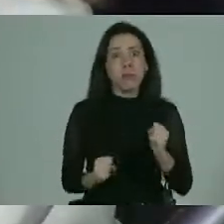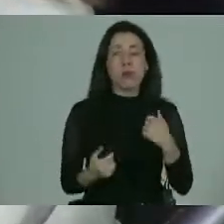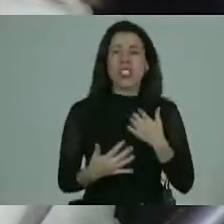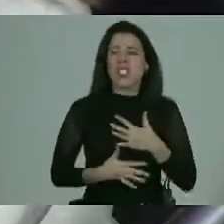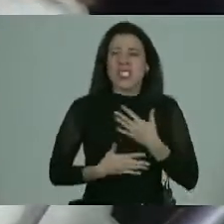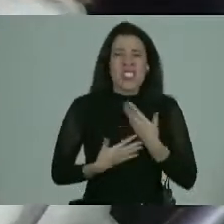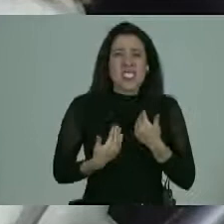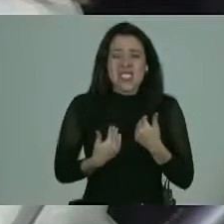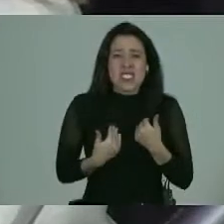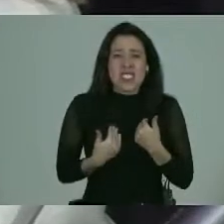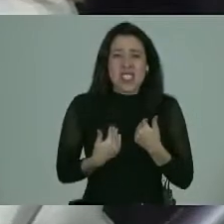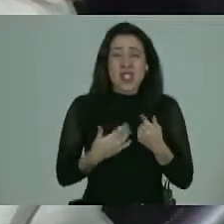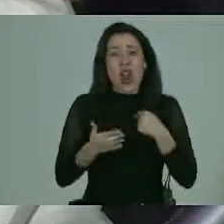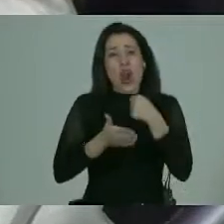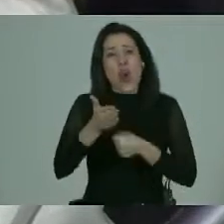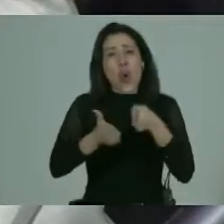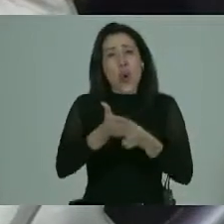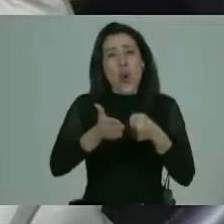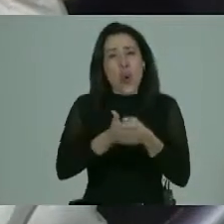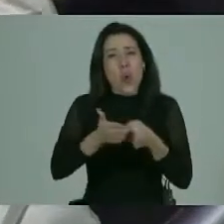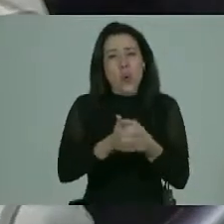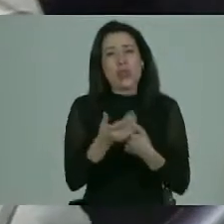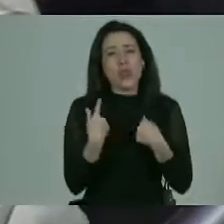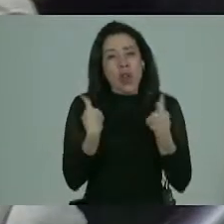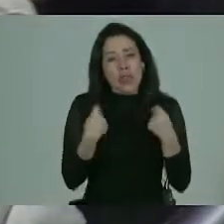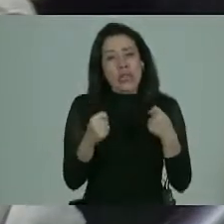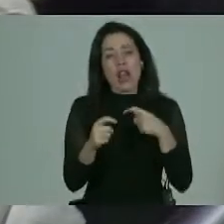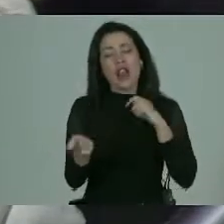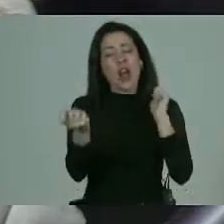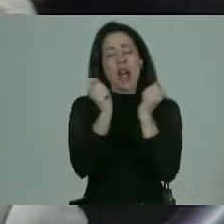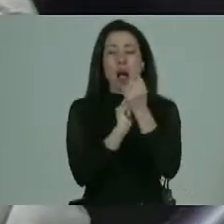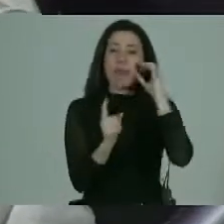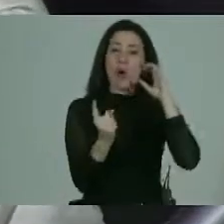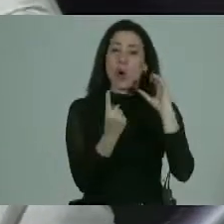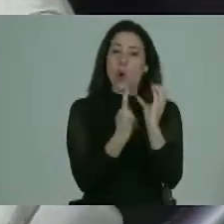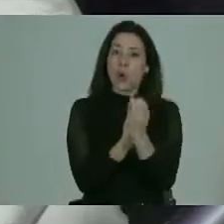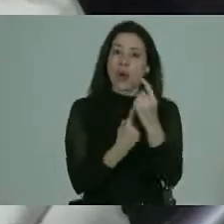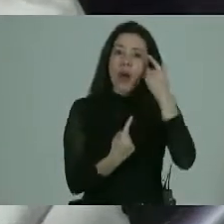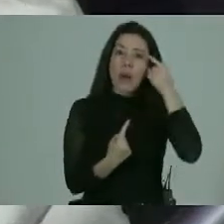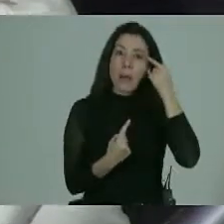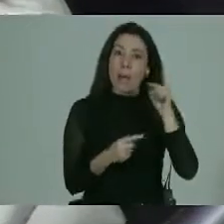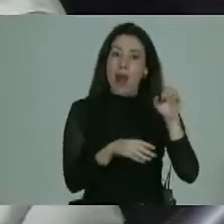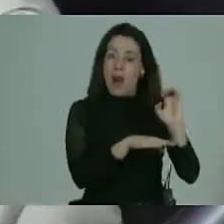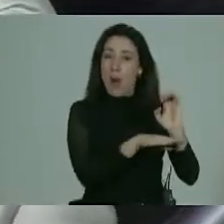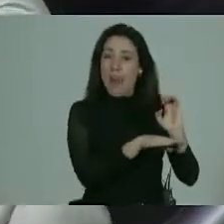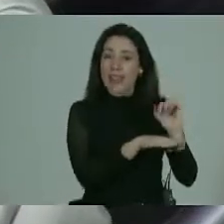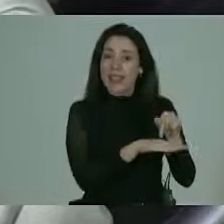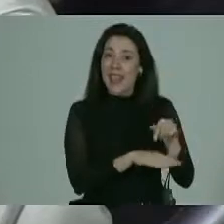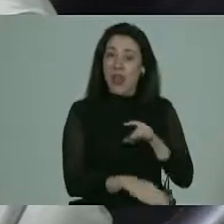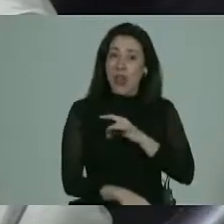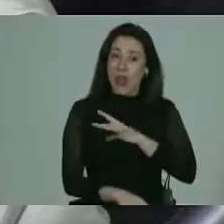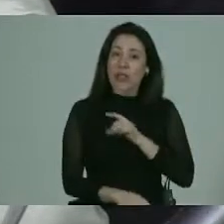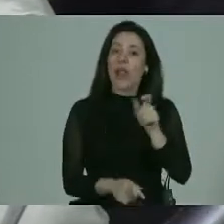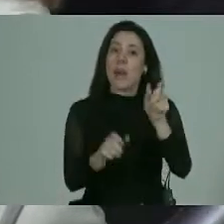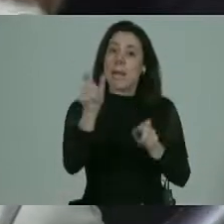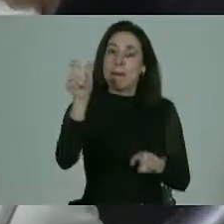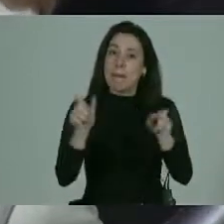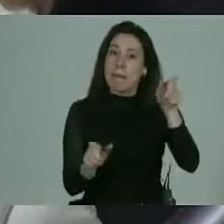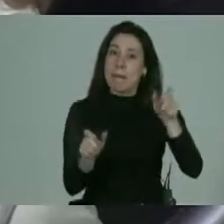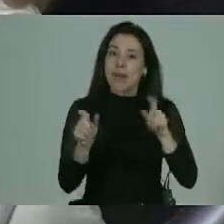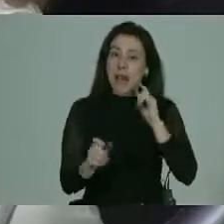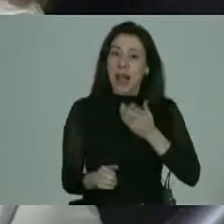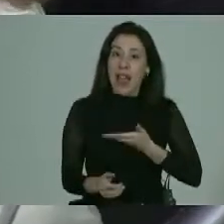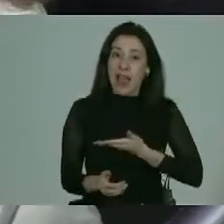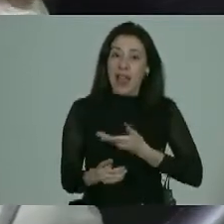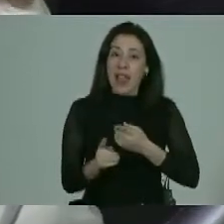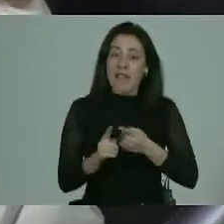siente que se está luchando por algo tratando de hacer cambios culturales pero desde el Estado de Chile desde las personas que